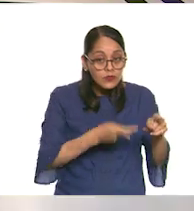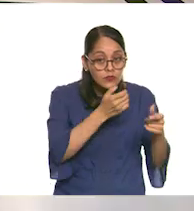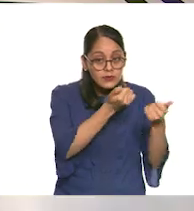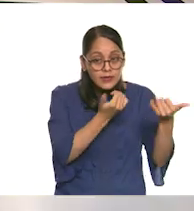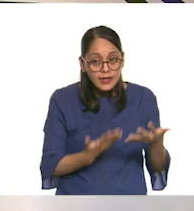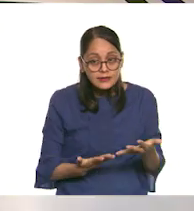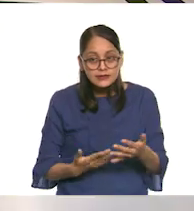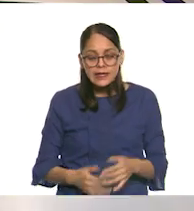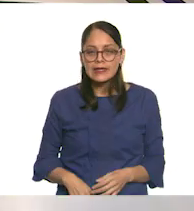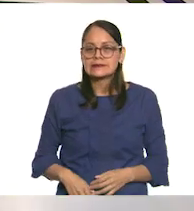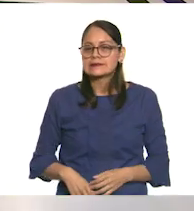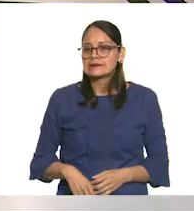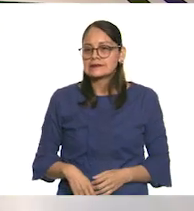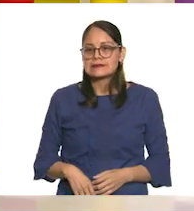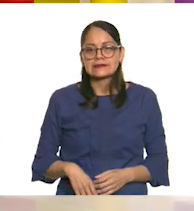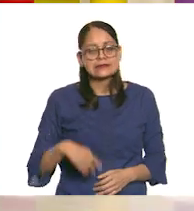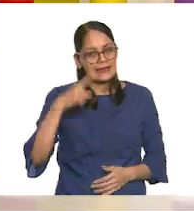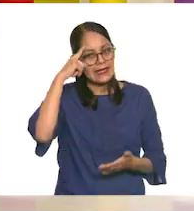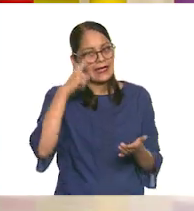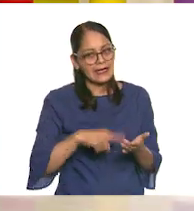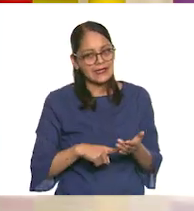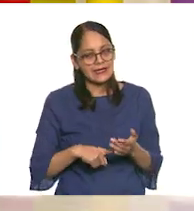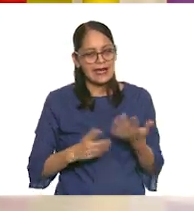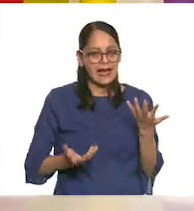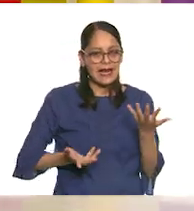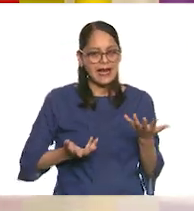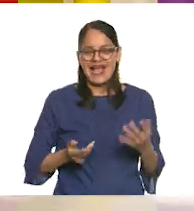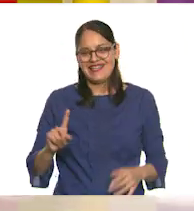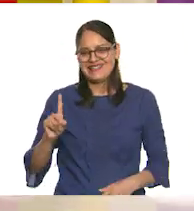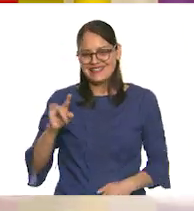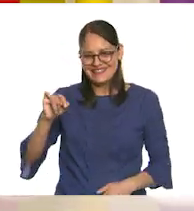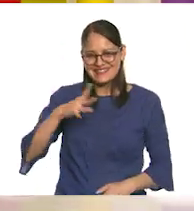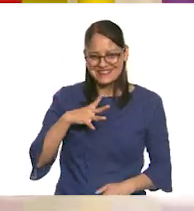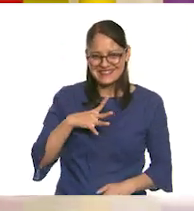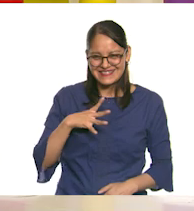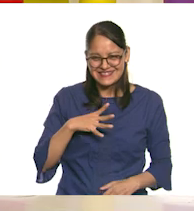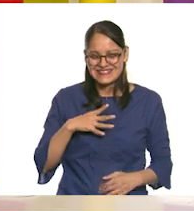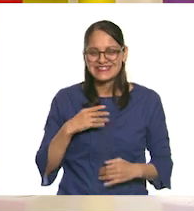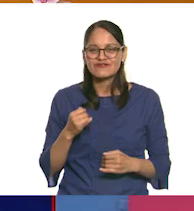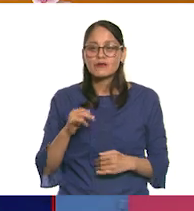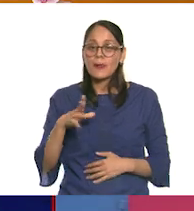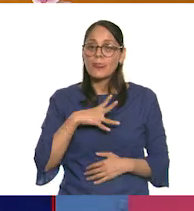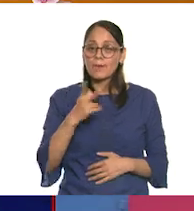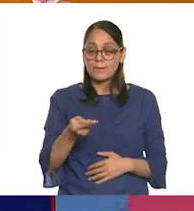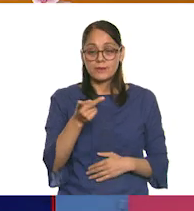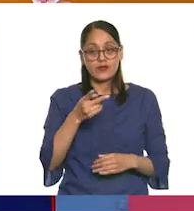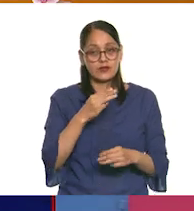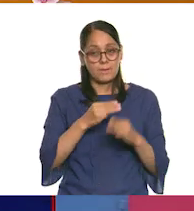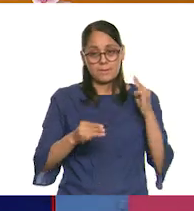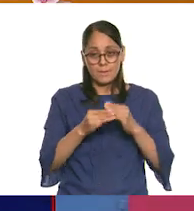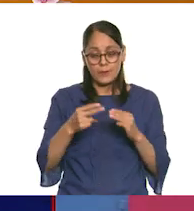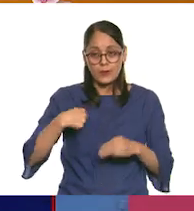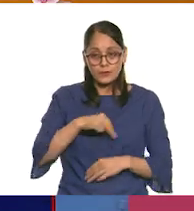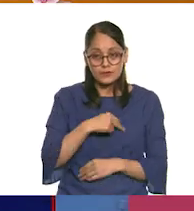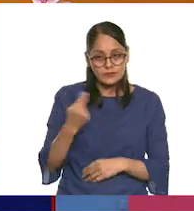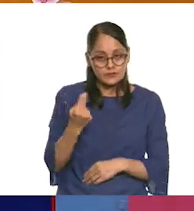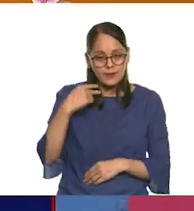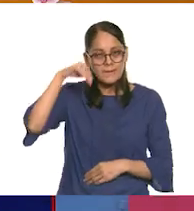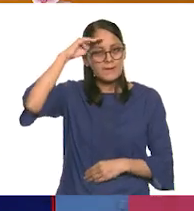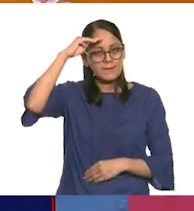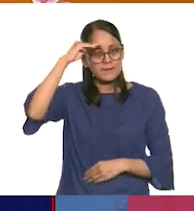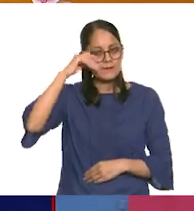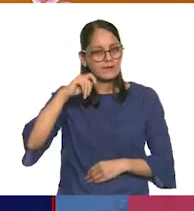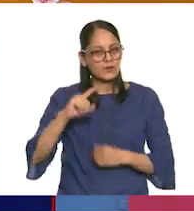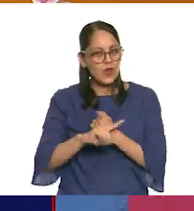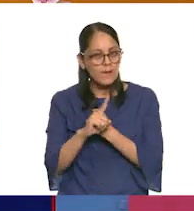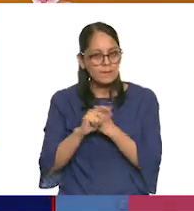Edith? ¡Ay, qué crees! Híjole, sí, sí los traje. ¡Ay, sí los traje! Bueno, si no, siempre hay que solucionar en las clases, no se olviden de eso. Exactamente,